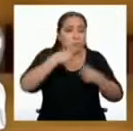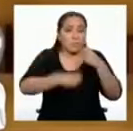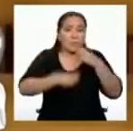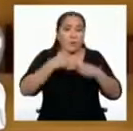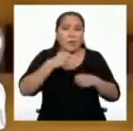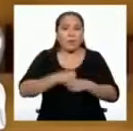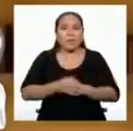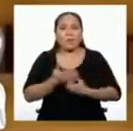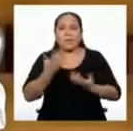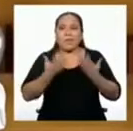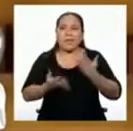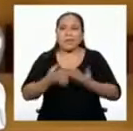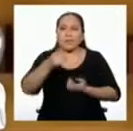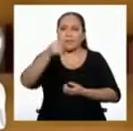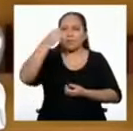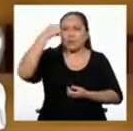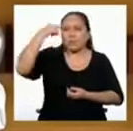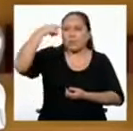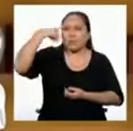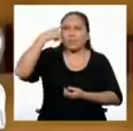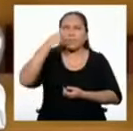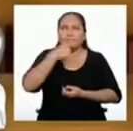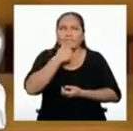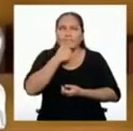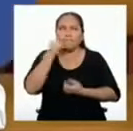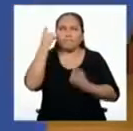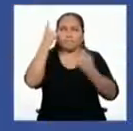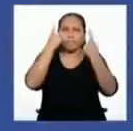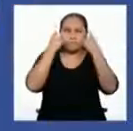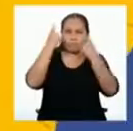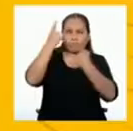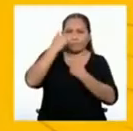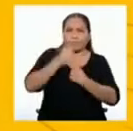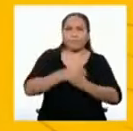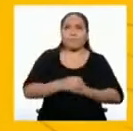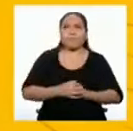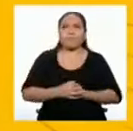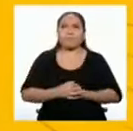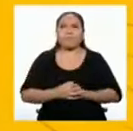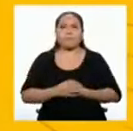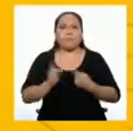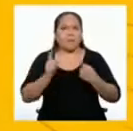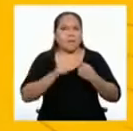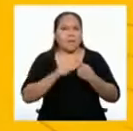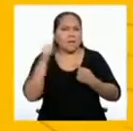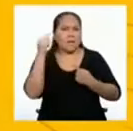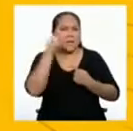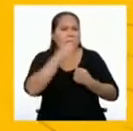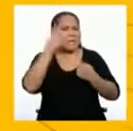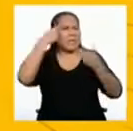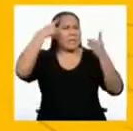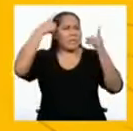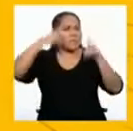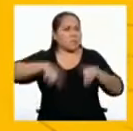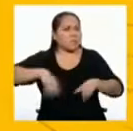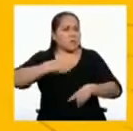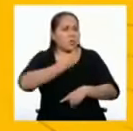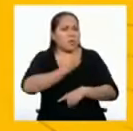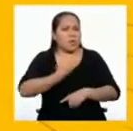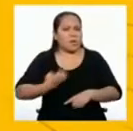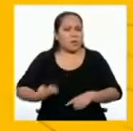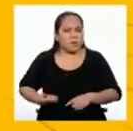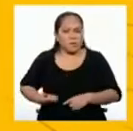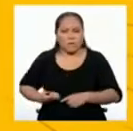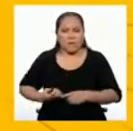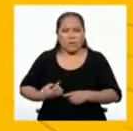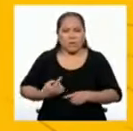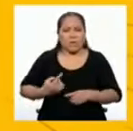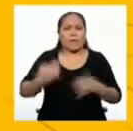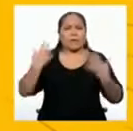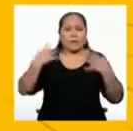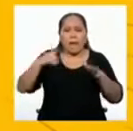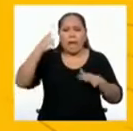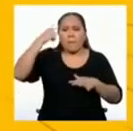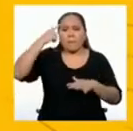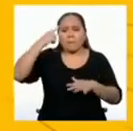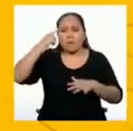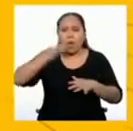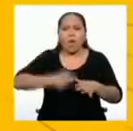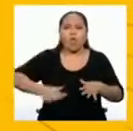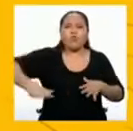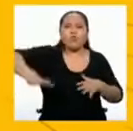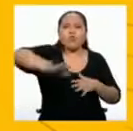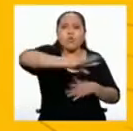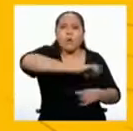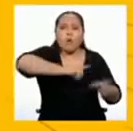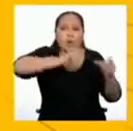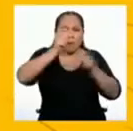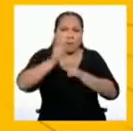probable que te estés haciendo algunas preguntas. ¿Las medidas tomadas por el gobierno se han hecho pensando en toda la población?